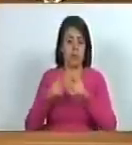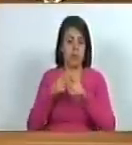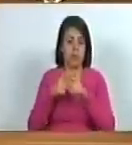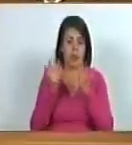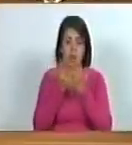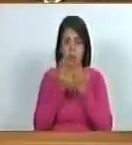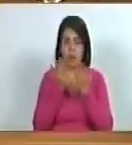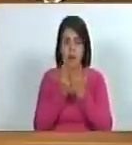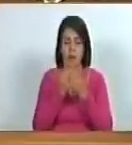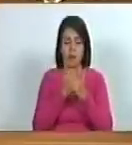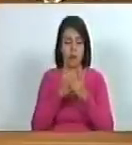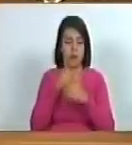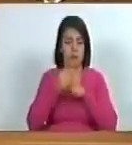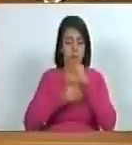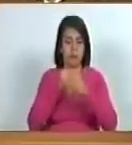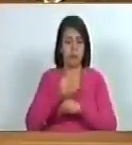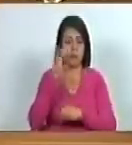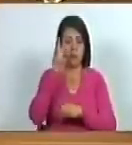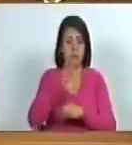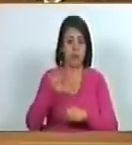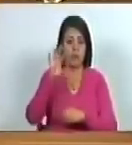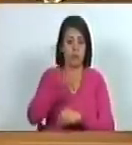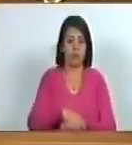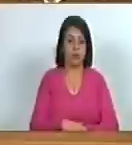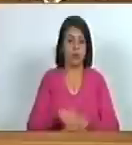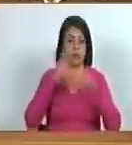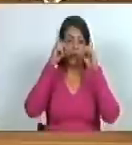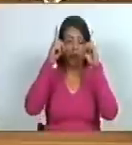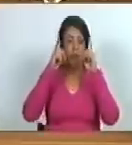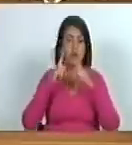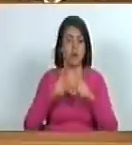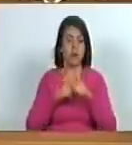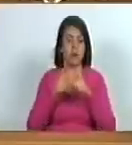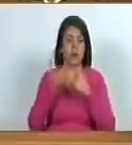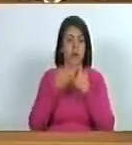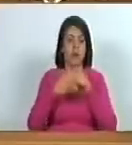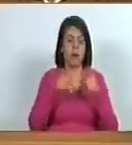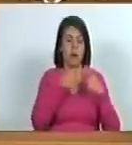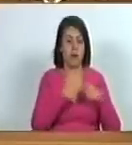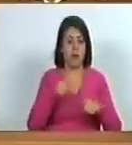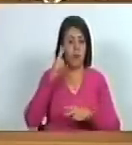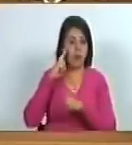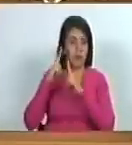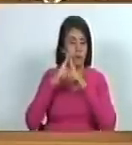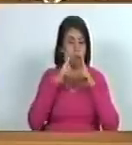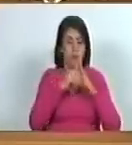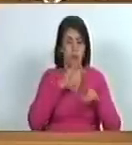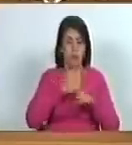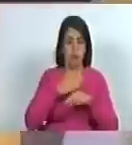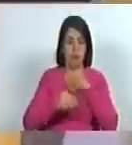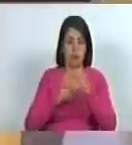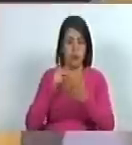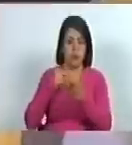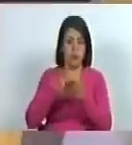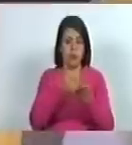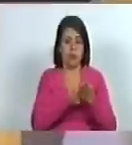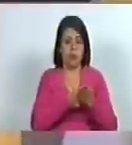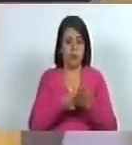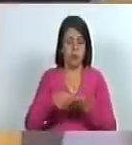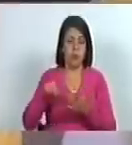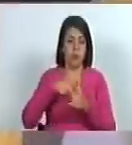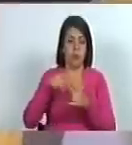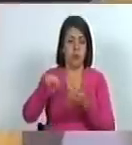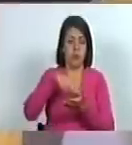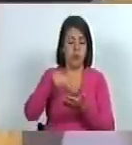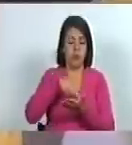academias que llevan los venezolanos que han decidido ir a otras tierras son de reconocimiento donde se para un bailarín un